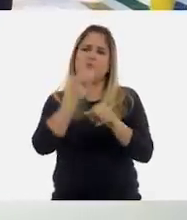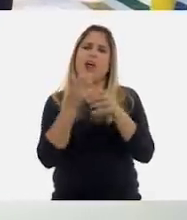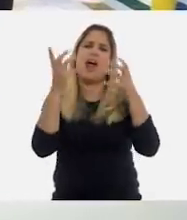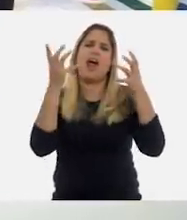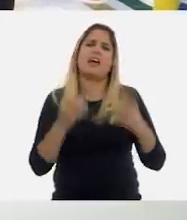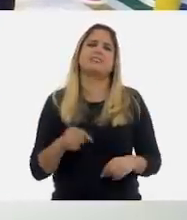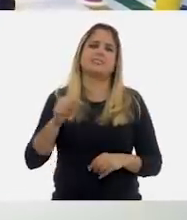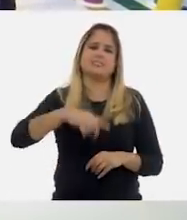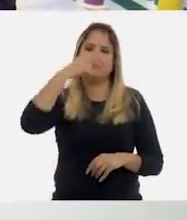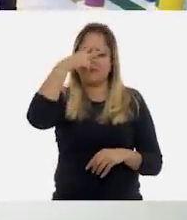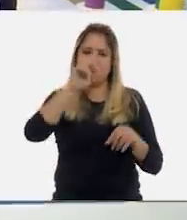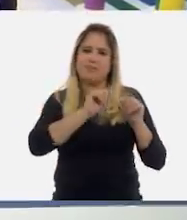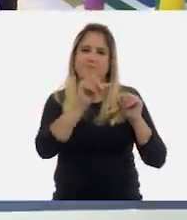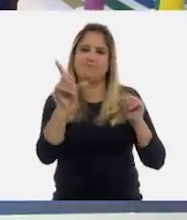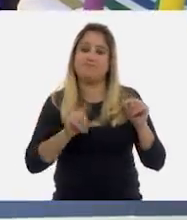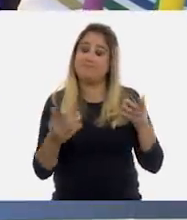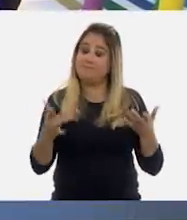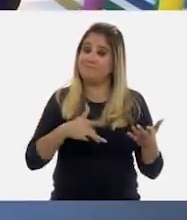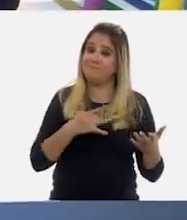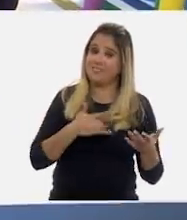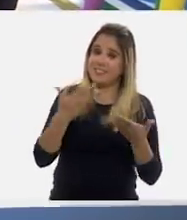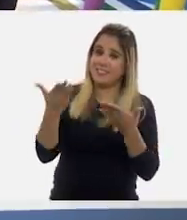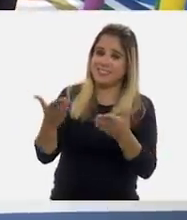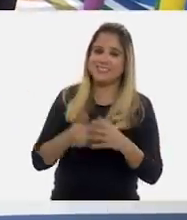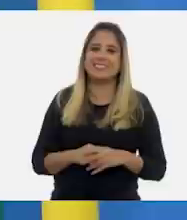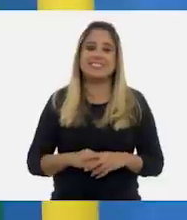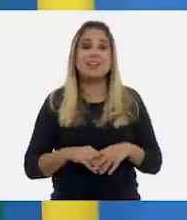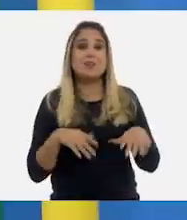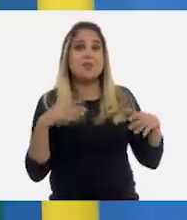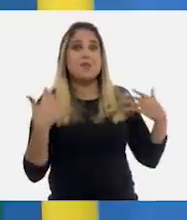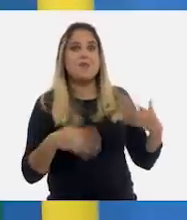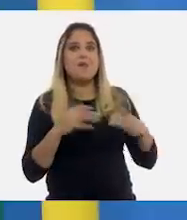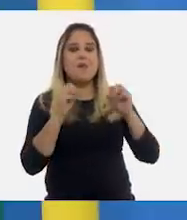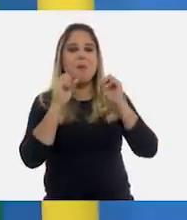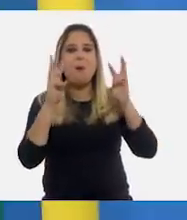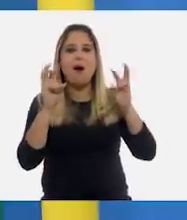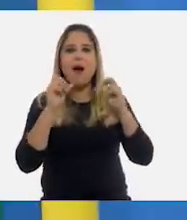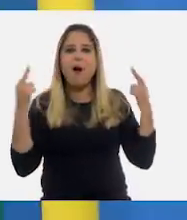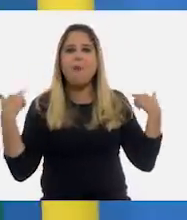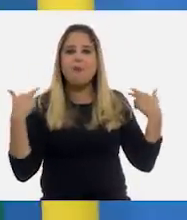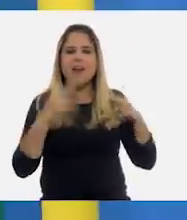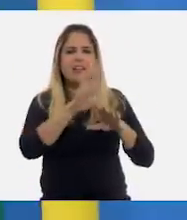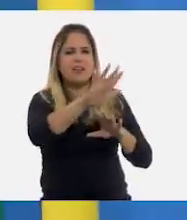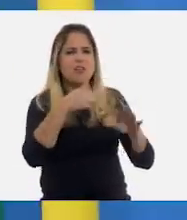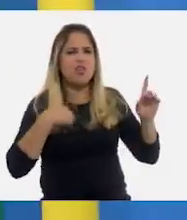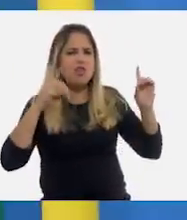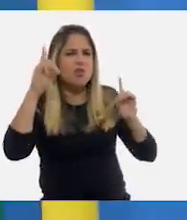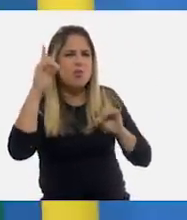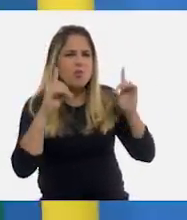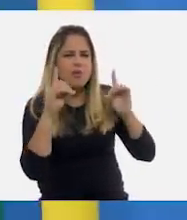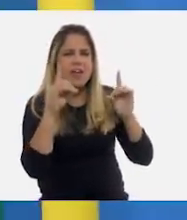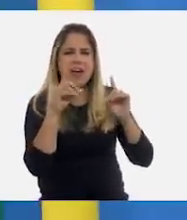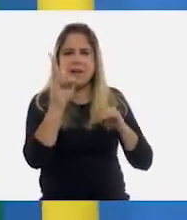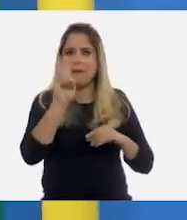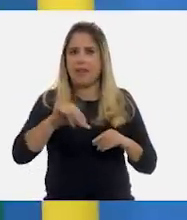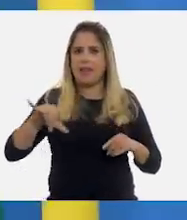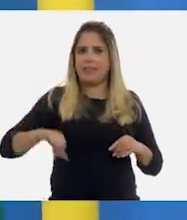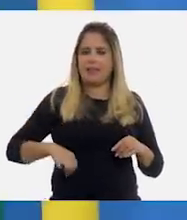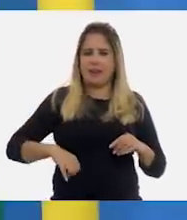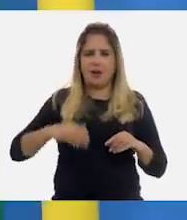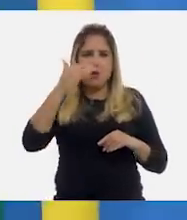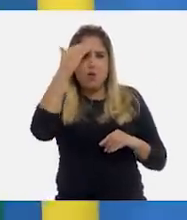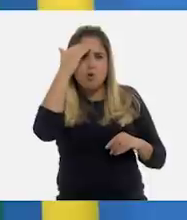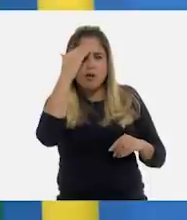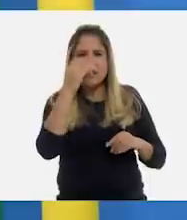en el país. ¿Qué te parece? Pues a mí me queda una duda. Es muy, muy, muy interesante conocer